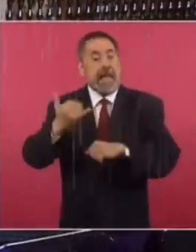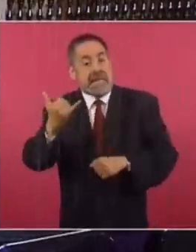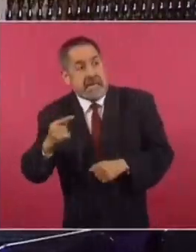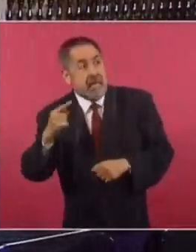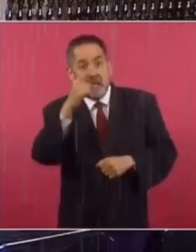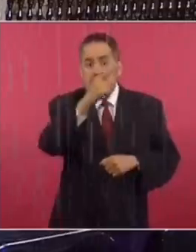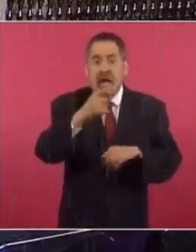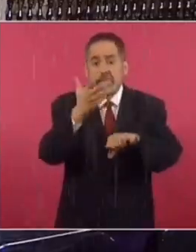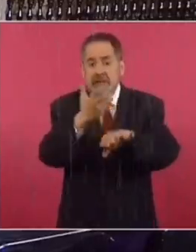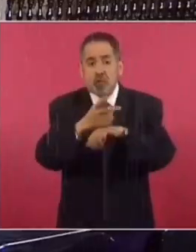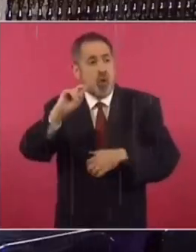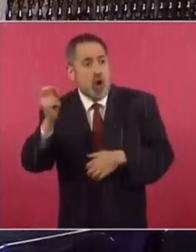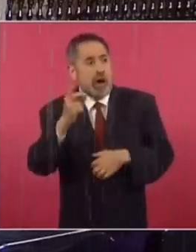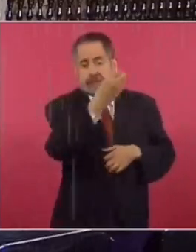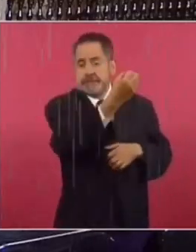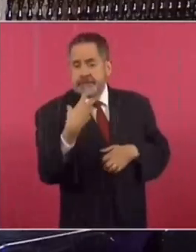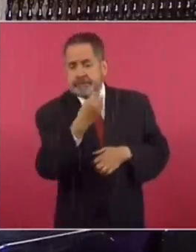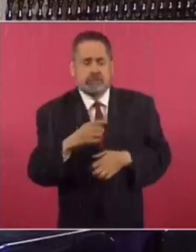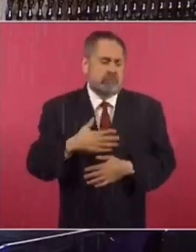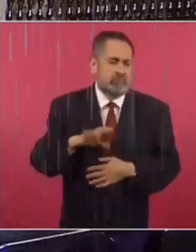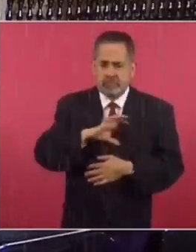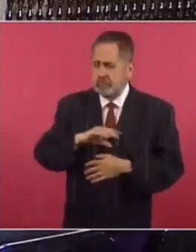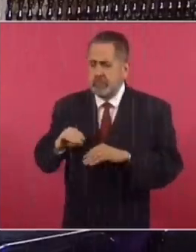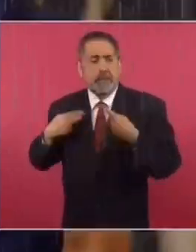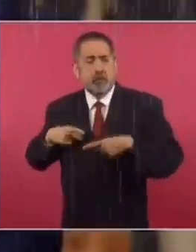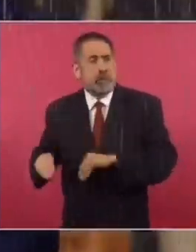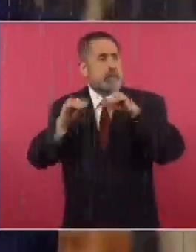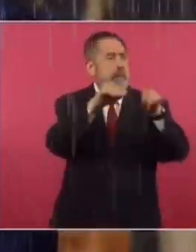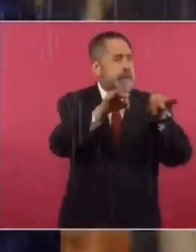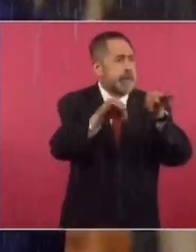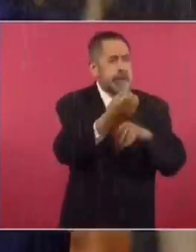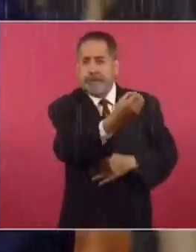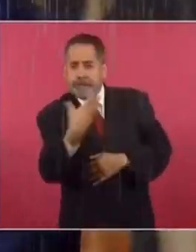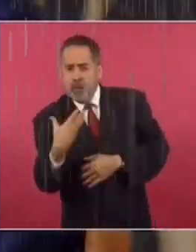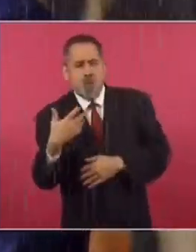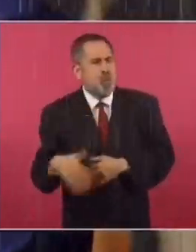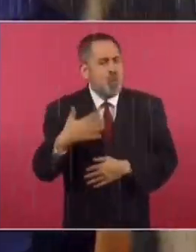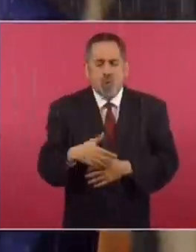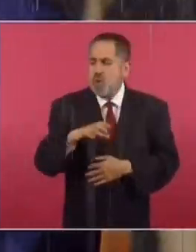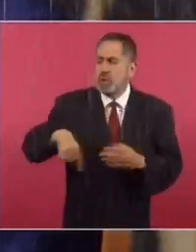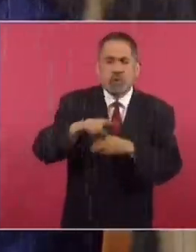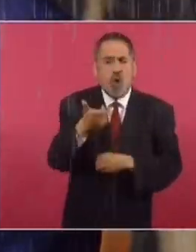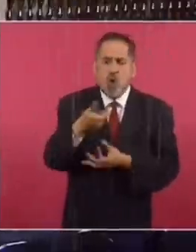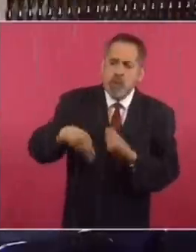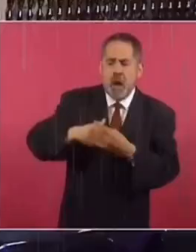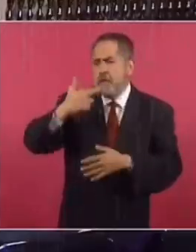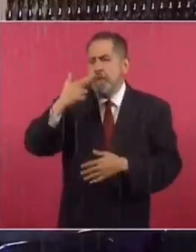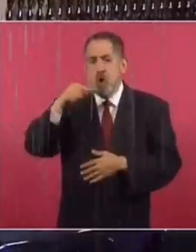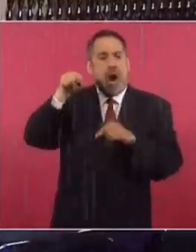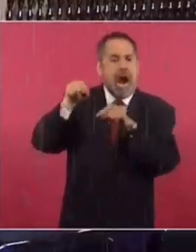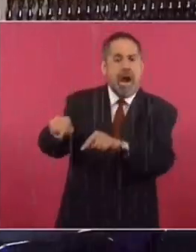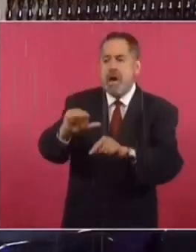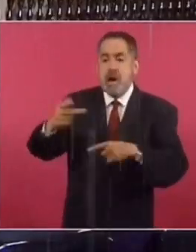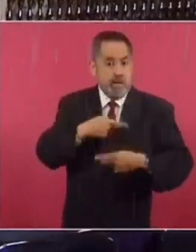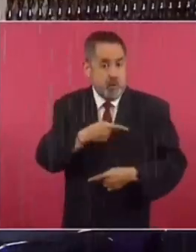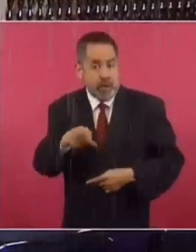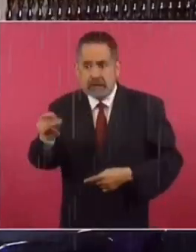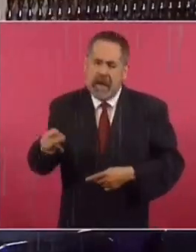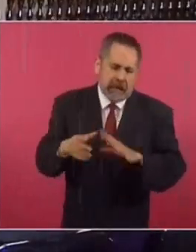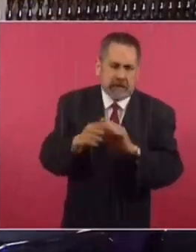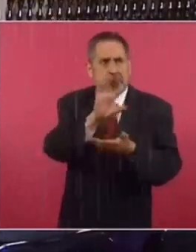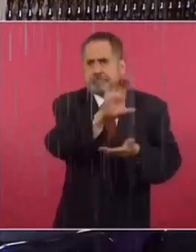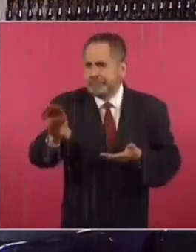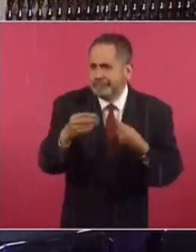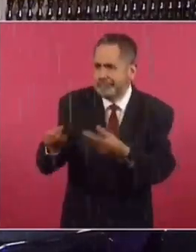remesas enviadas por nuestros queridos paisanos a sus familiares han mejorado la situación económica de la población más pobre del país y al